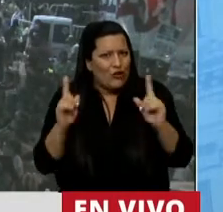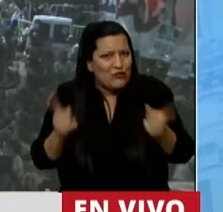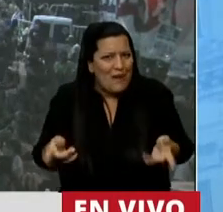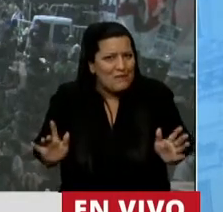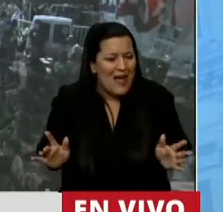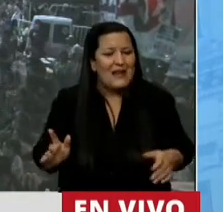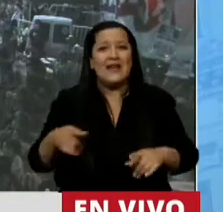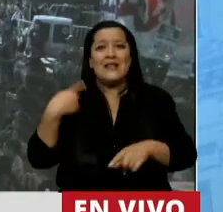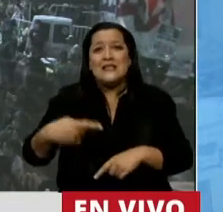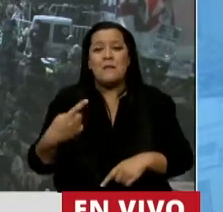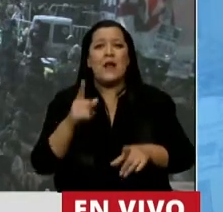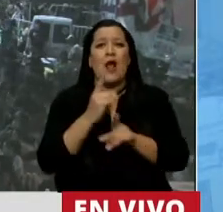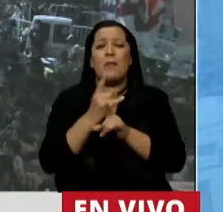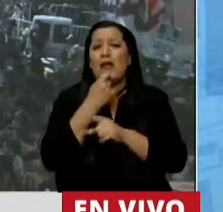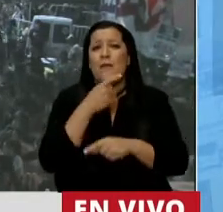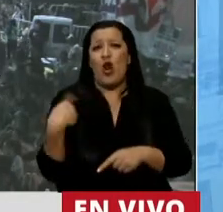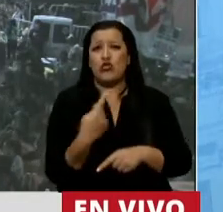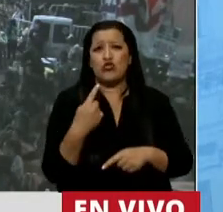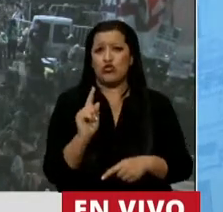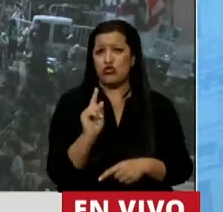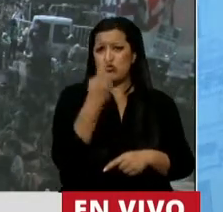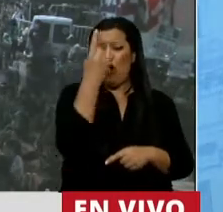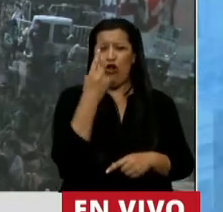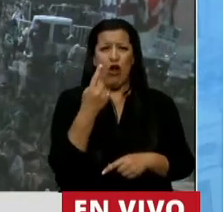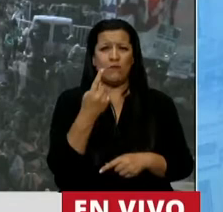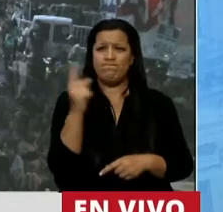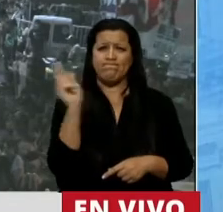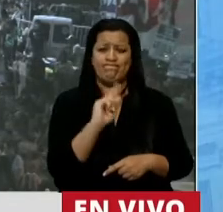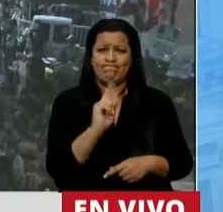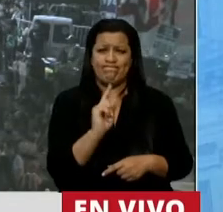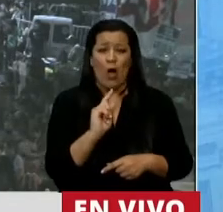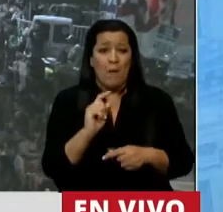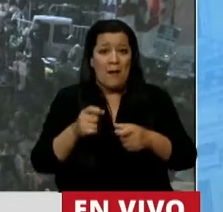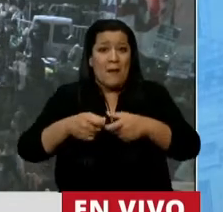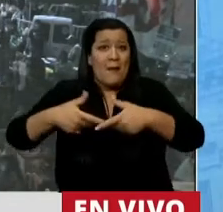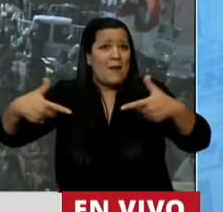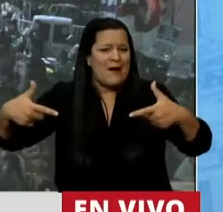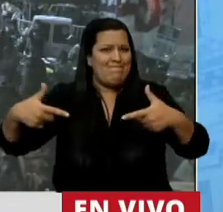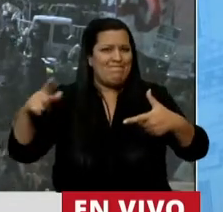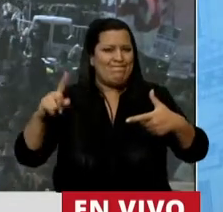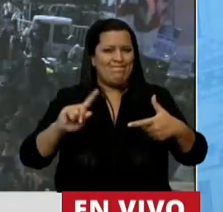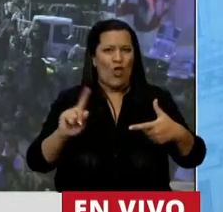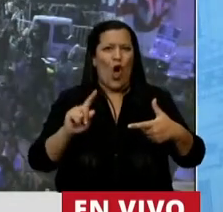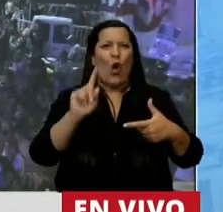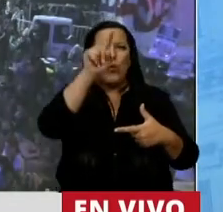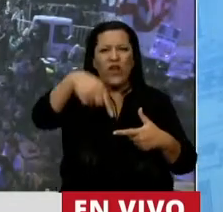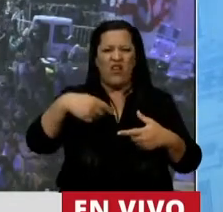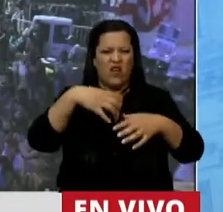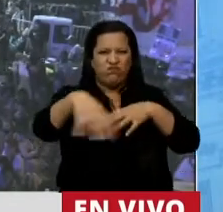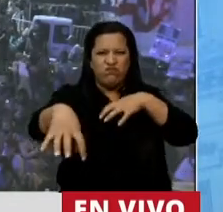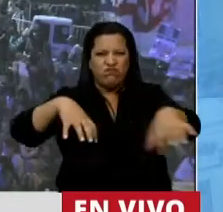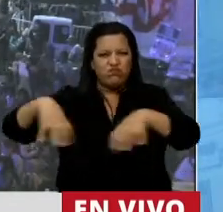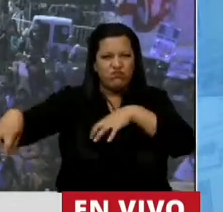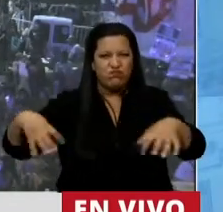cada vez que somos monolíticos, lejos de multiplicarnos, nos resta, nos divide, nos